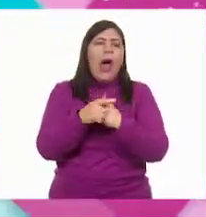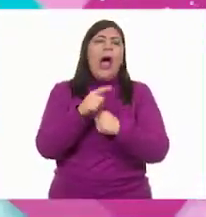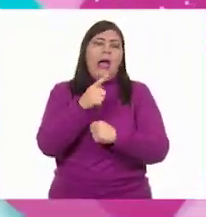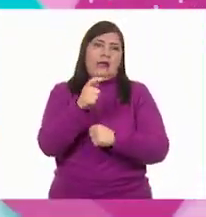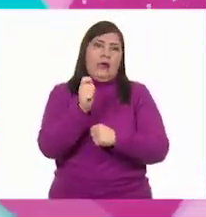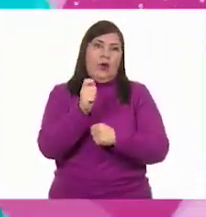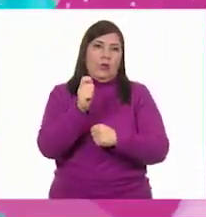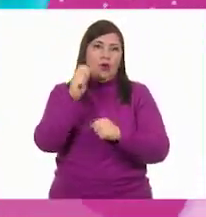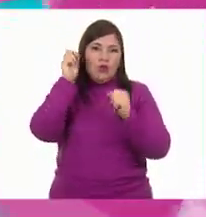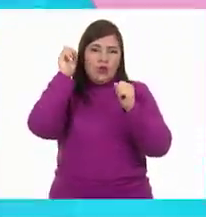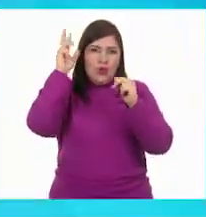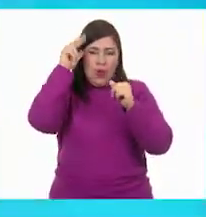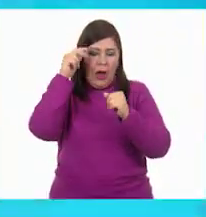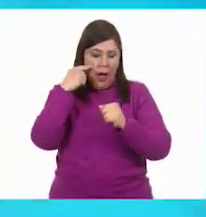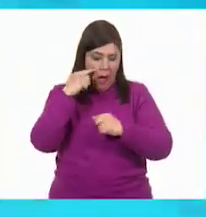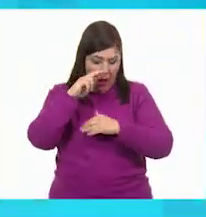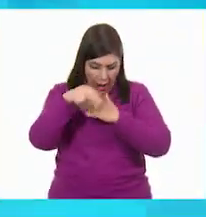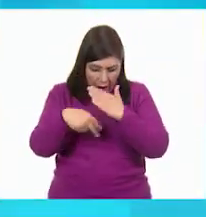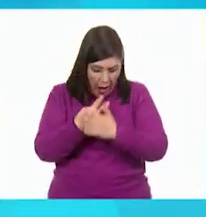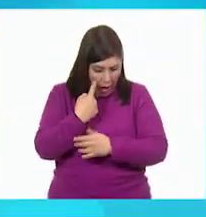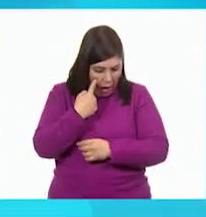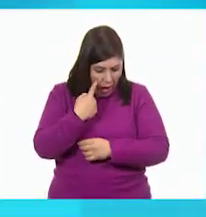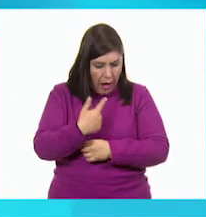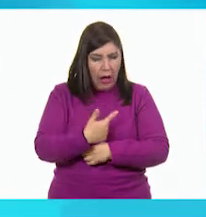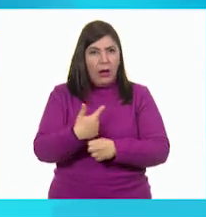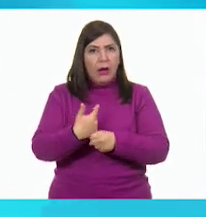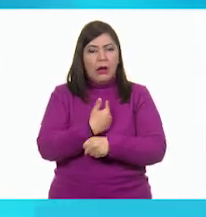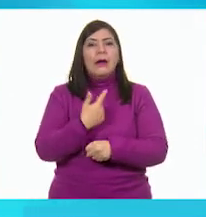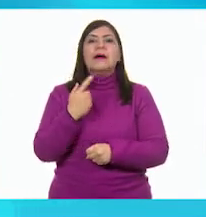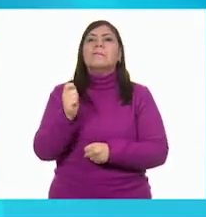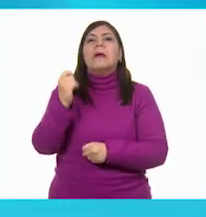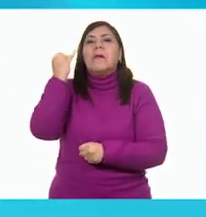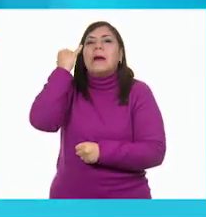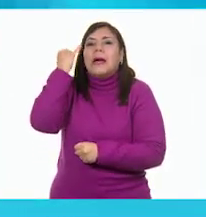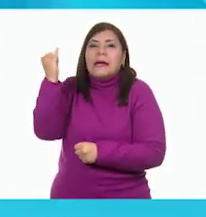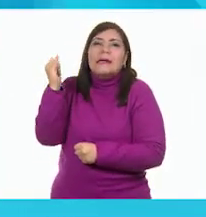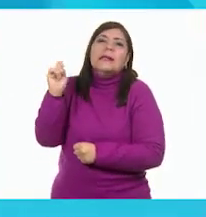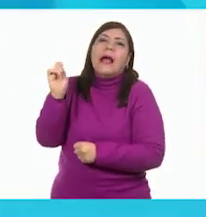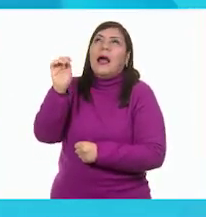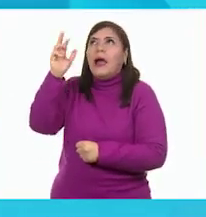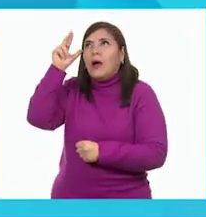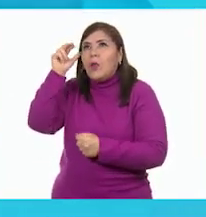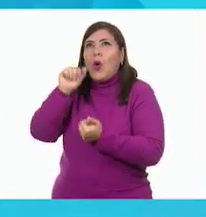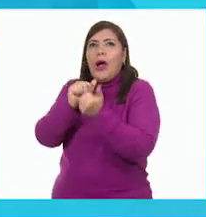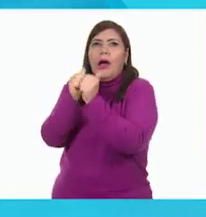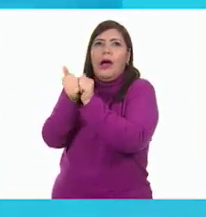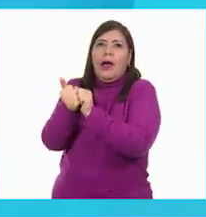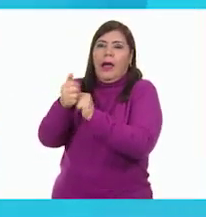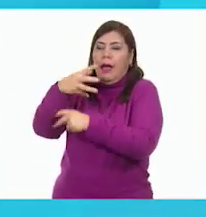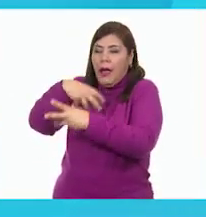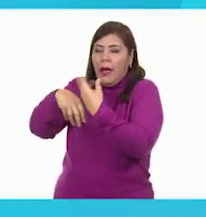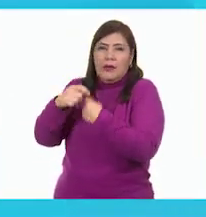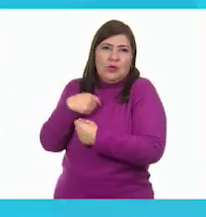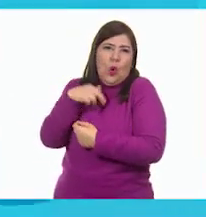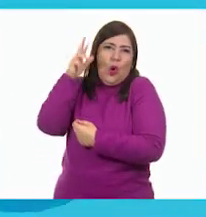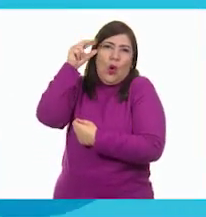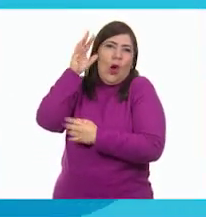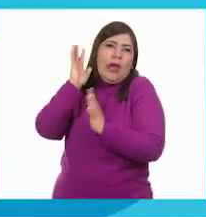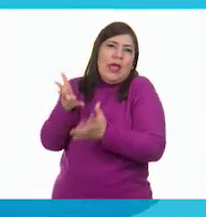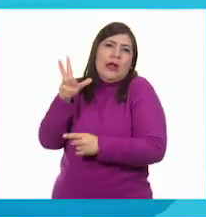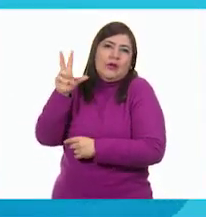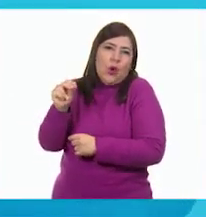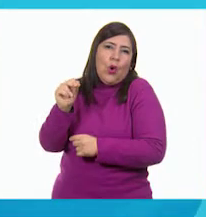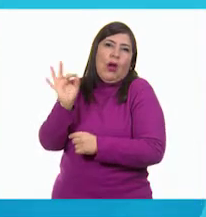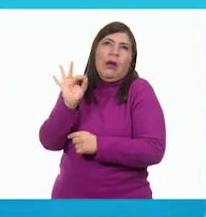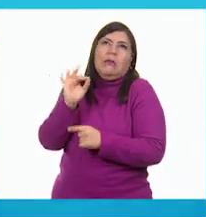dando cuenta. Imagínate que el conejo realmente se transformara en todo lo que pedía o en todo lo que pensaba, pues ya no sería... Conejo.